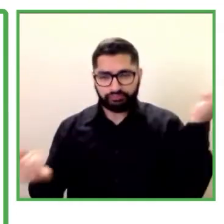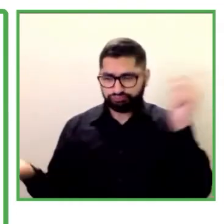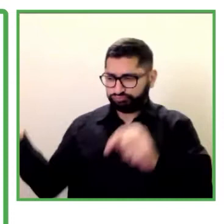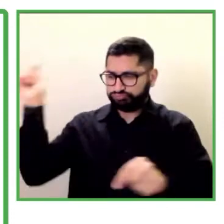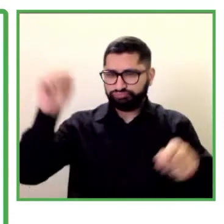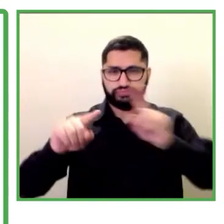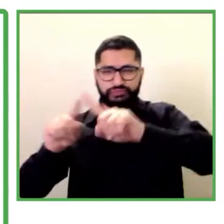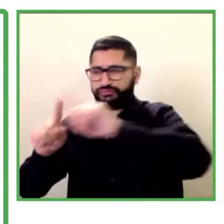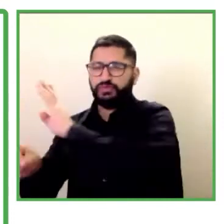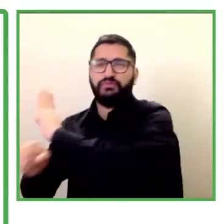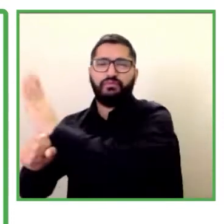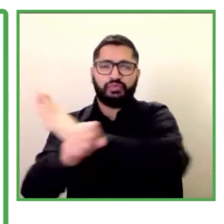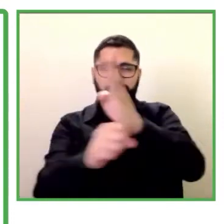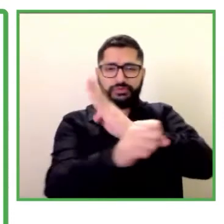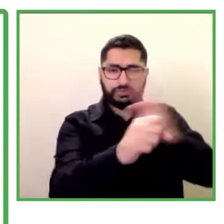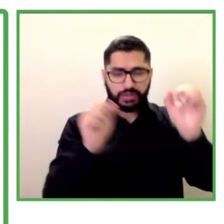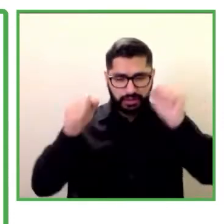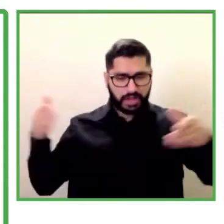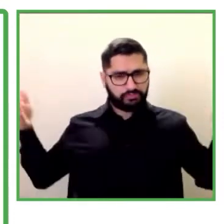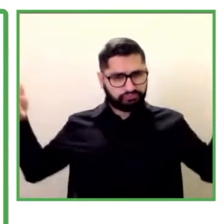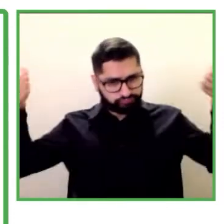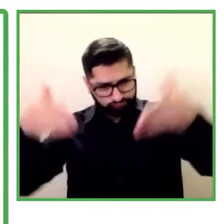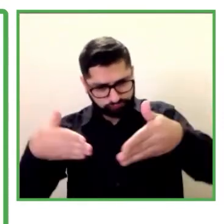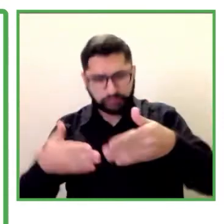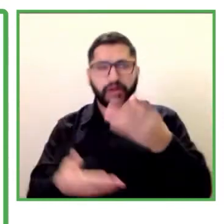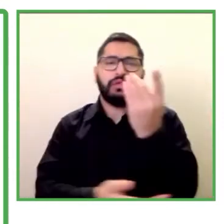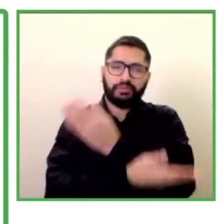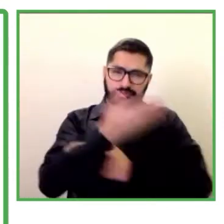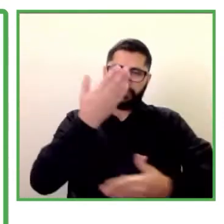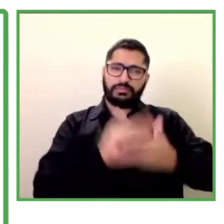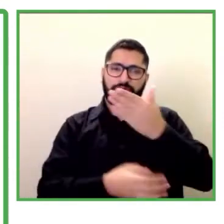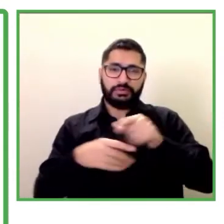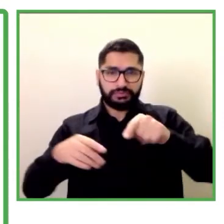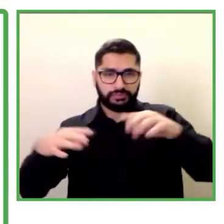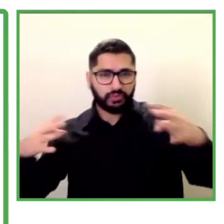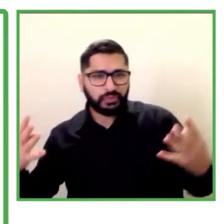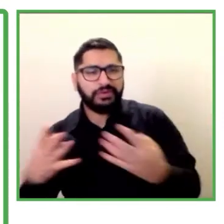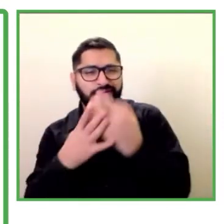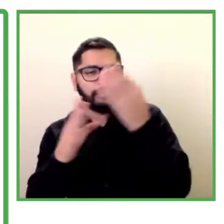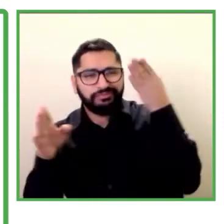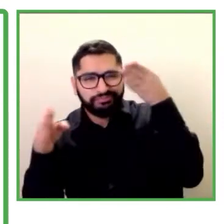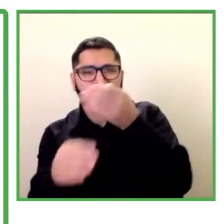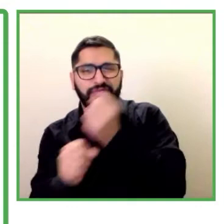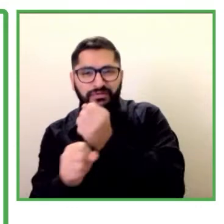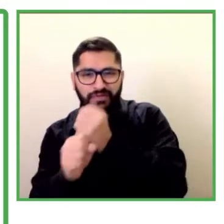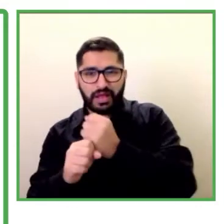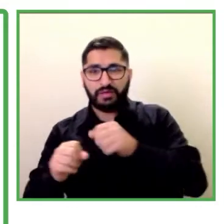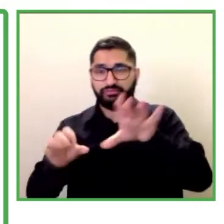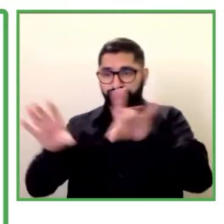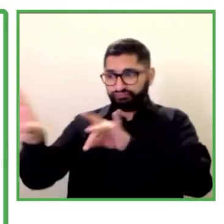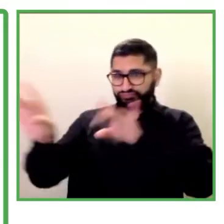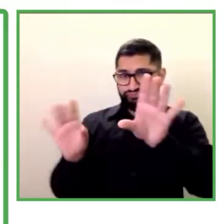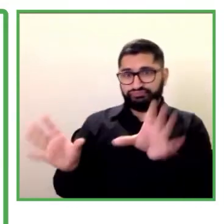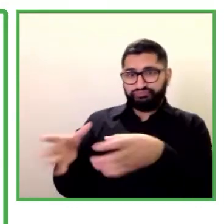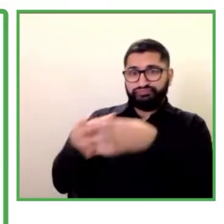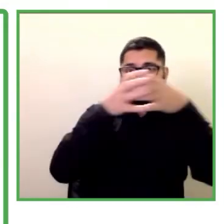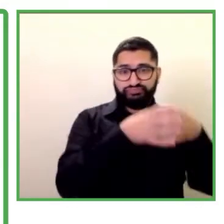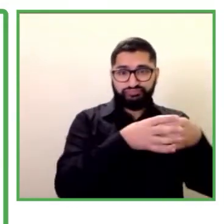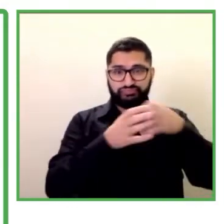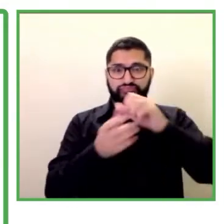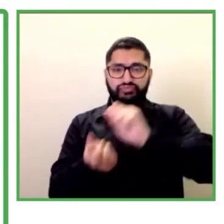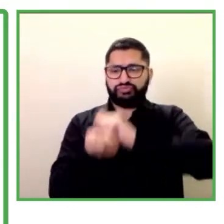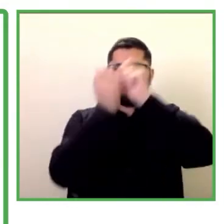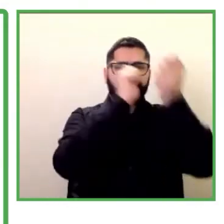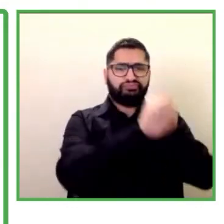trabajo en red es la forma en que las empresas han encontrado para poder abordar un desafío tan complejo como es la inclusión laboral de las personas que